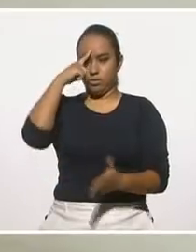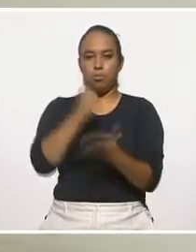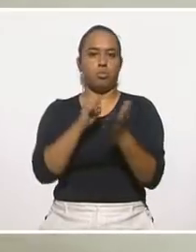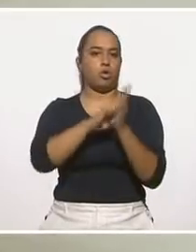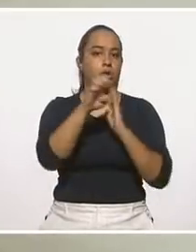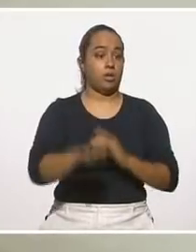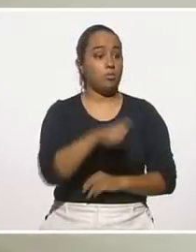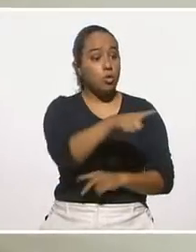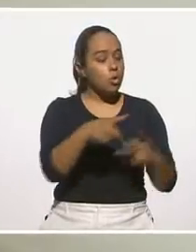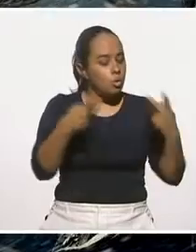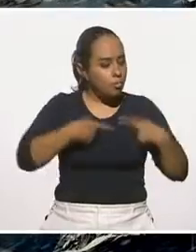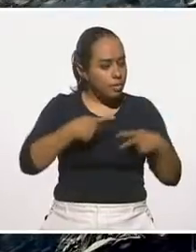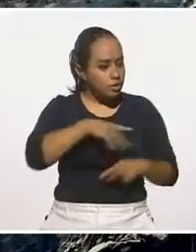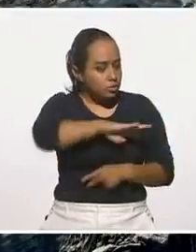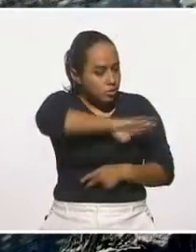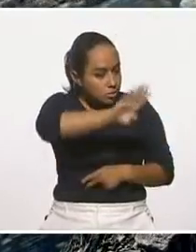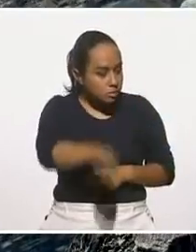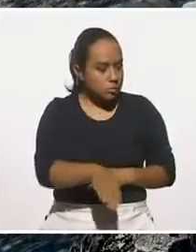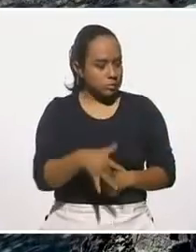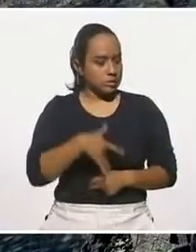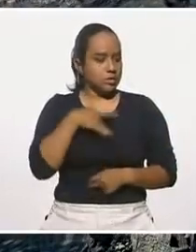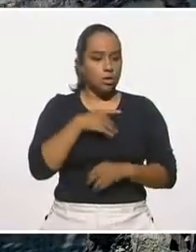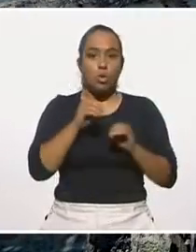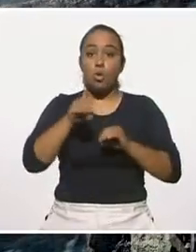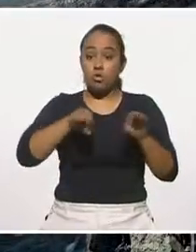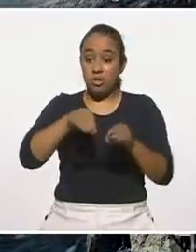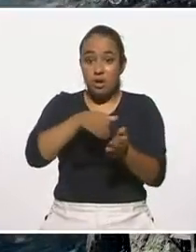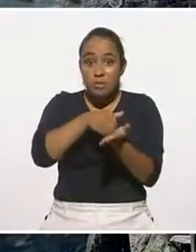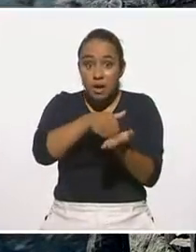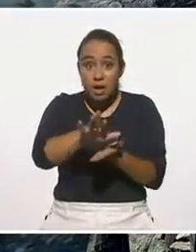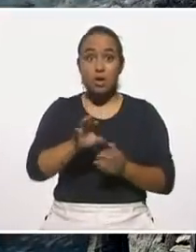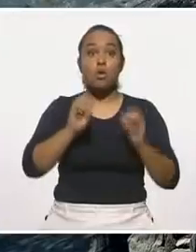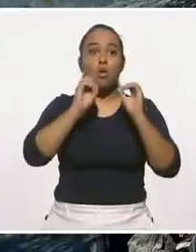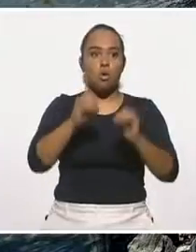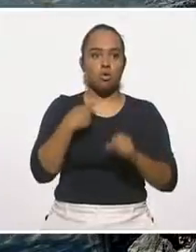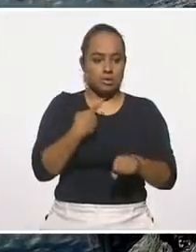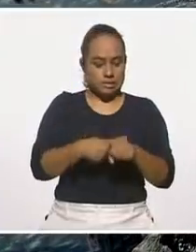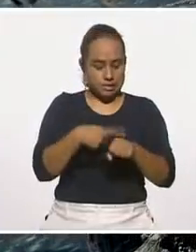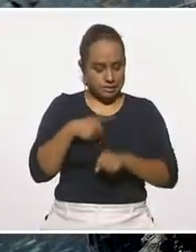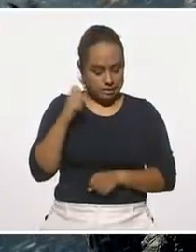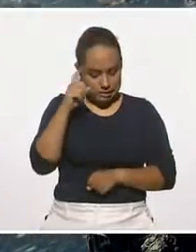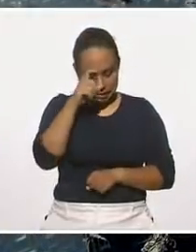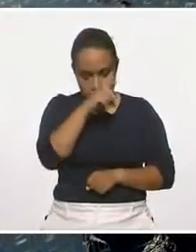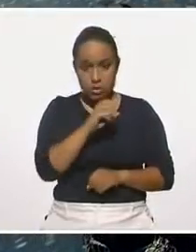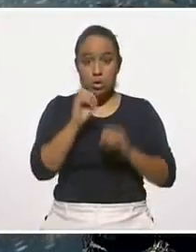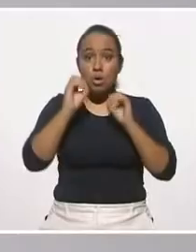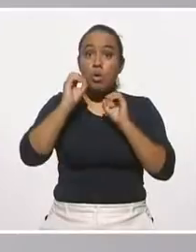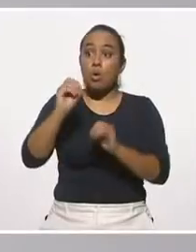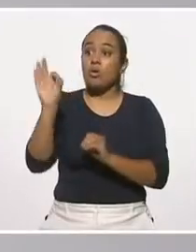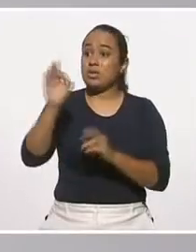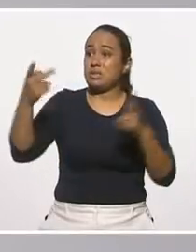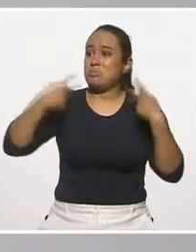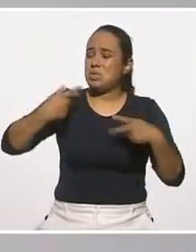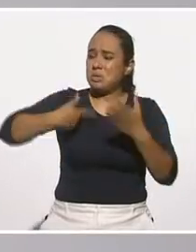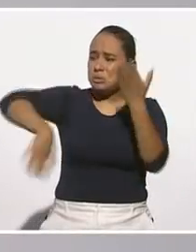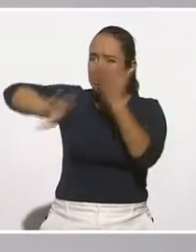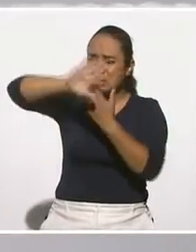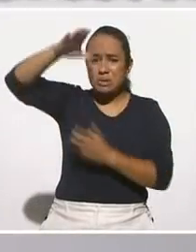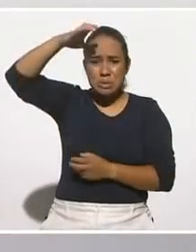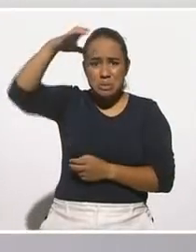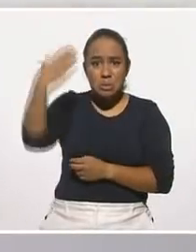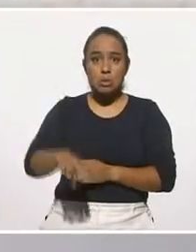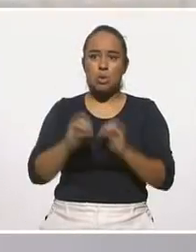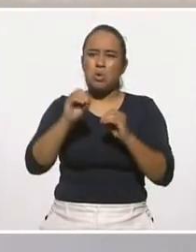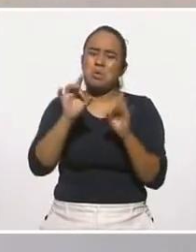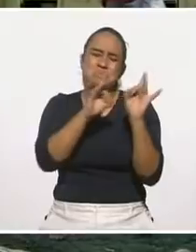la muerte de un ser querido, la pérdida del trabajo, una enfermedad difícil, un ataque terrorista y otras situaciones